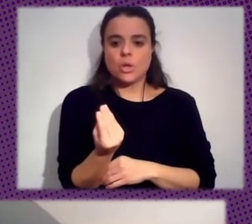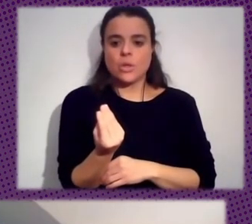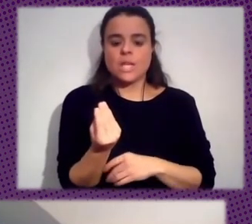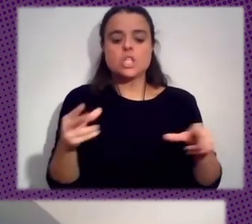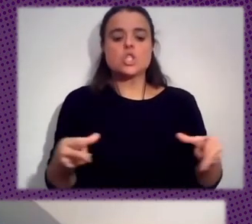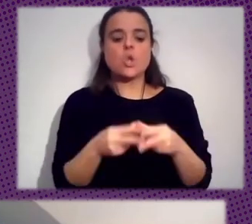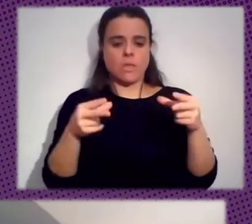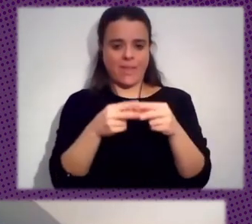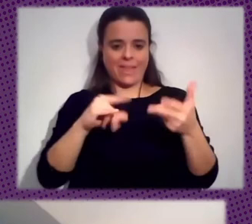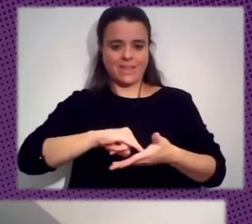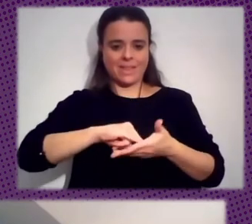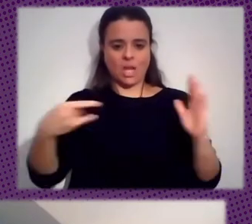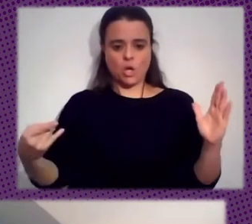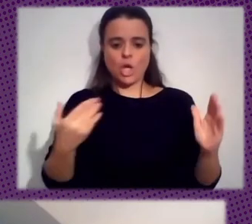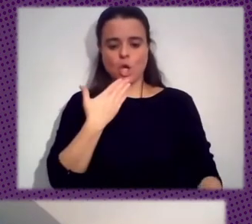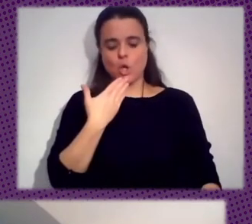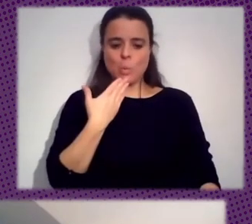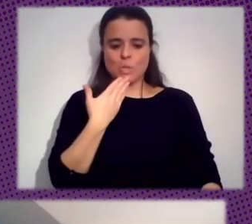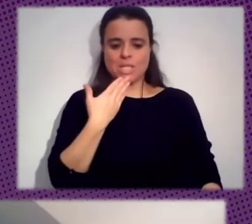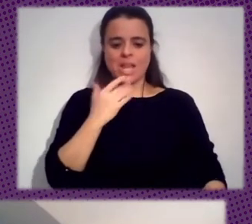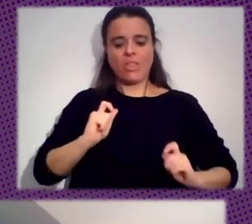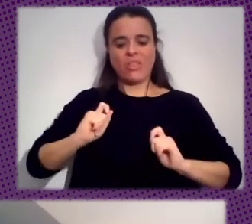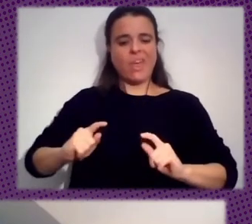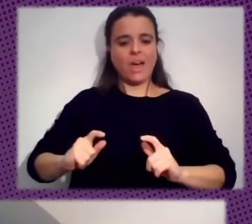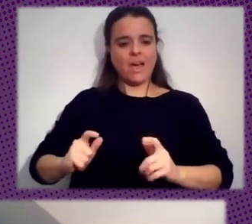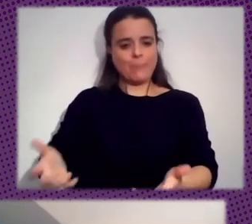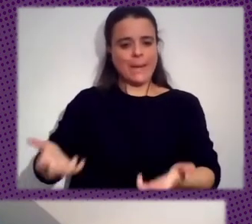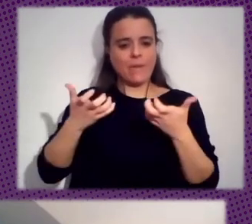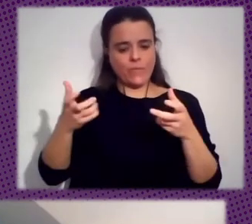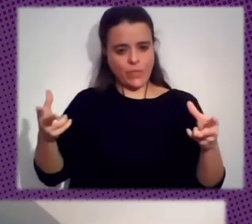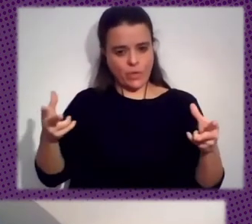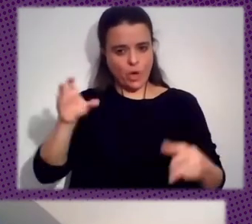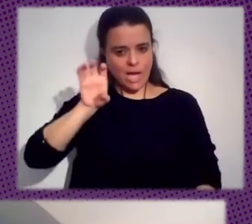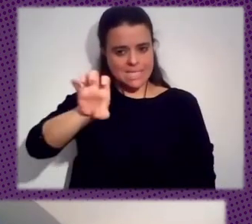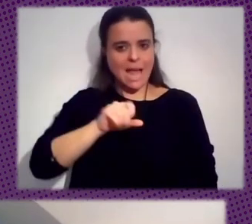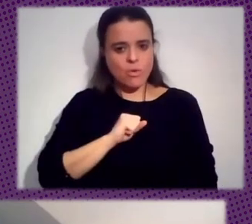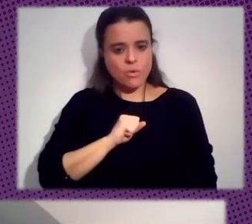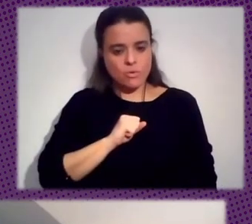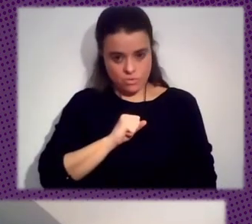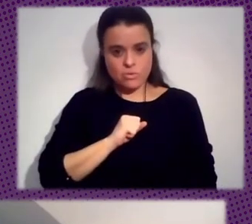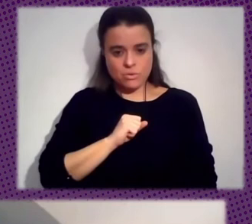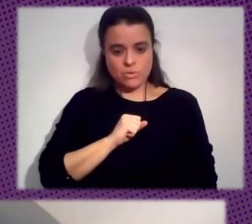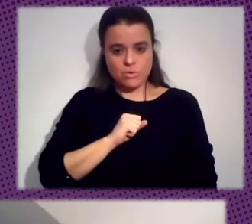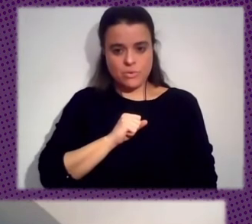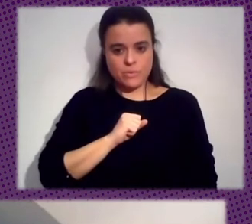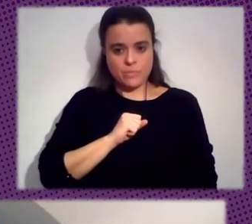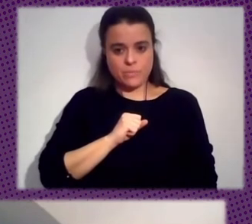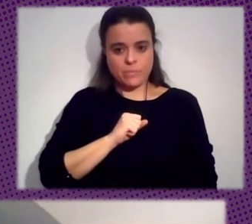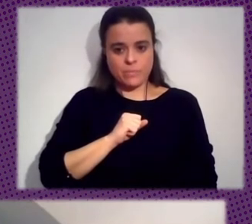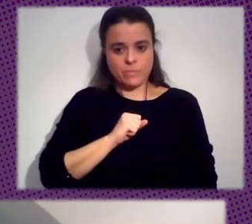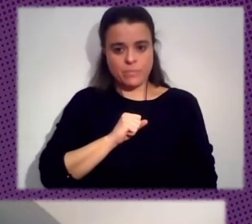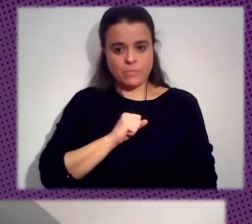Como Algo Que Beneficie Al Estado Y A La Corporación Pero